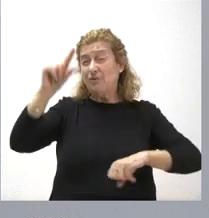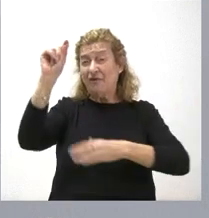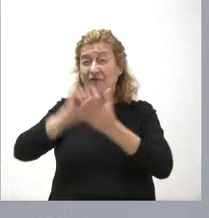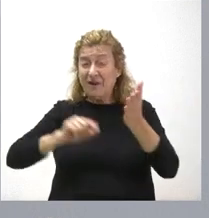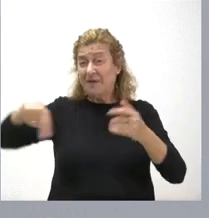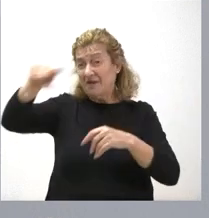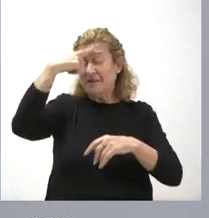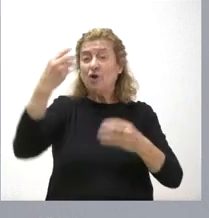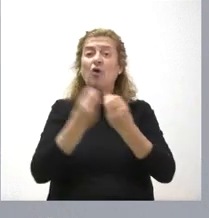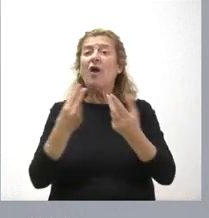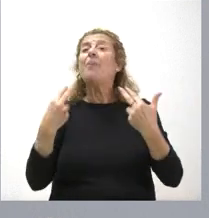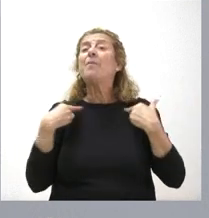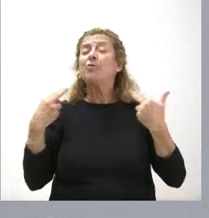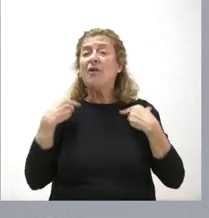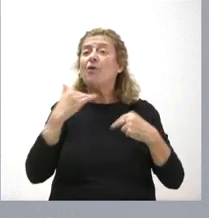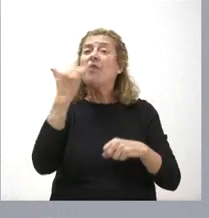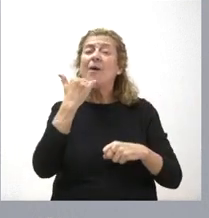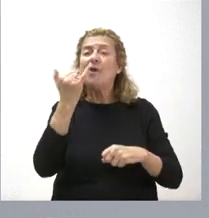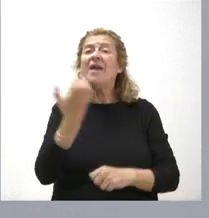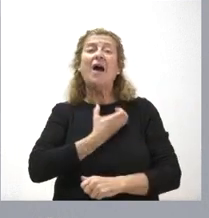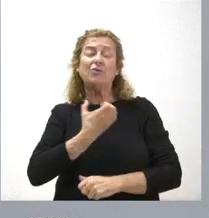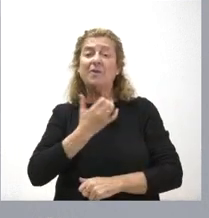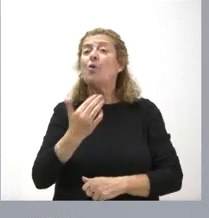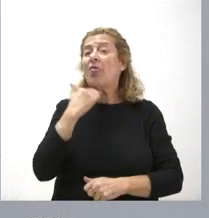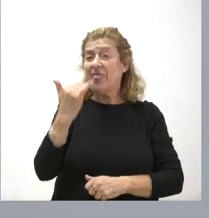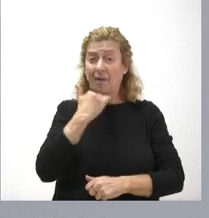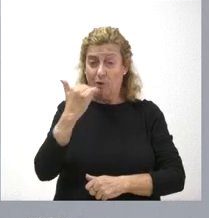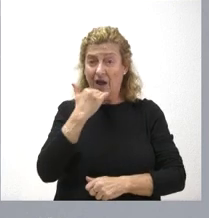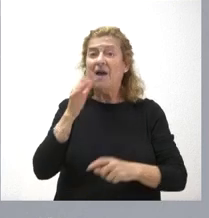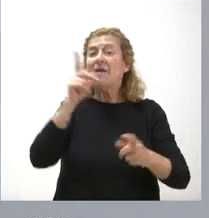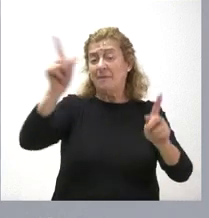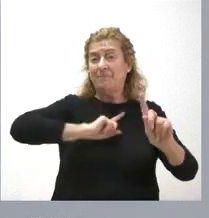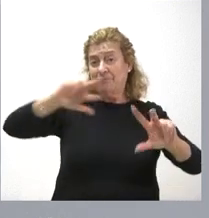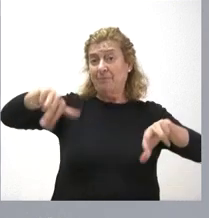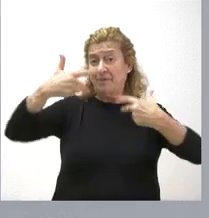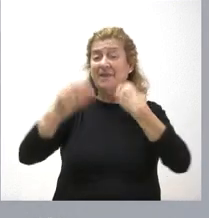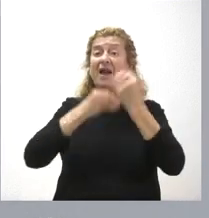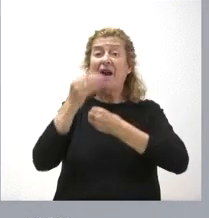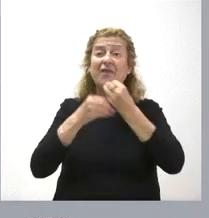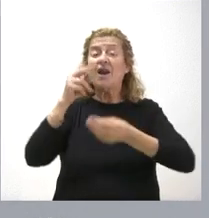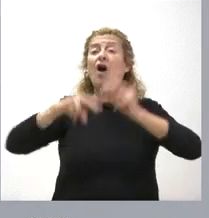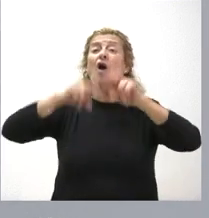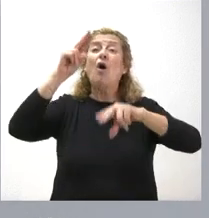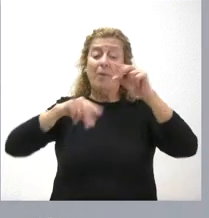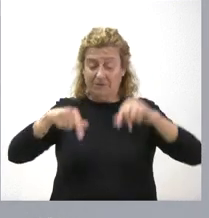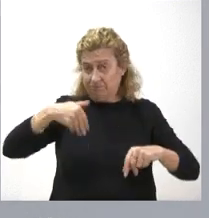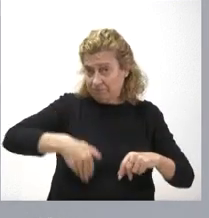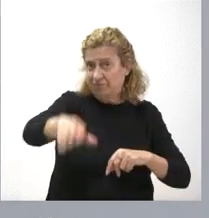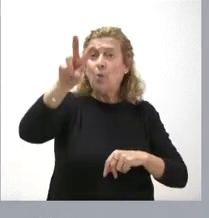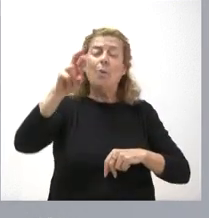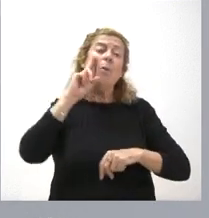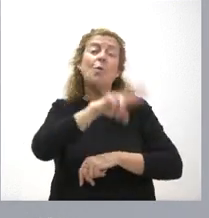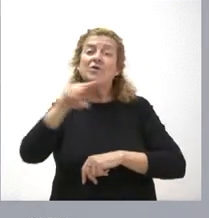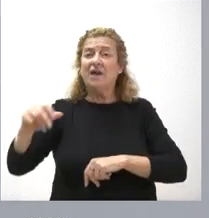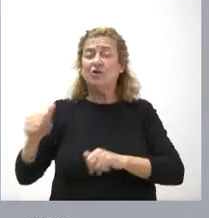con la Diputación de Zamora y con el Ayuntamiento de Zamora, lo que nos va a permitir llevar a cabo las obras de este nuevo museo de la Semana Santa.